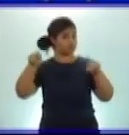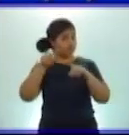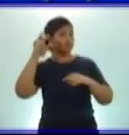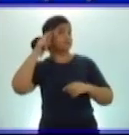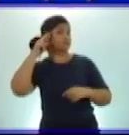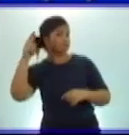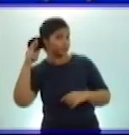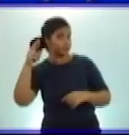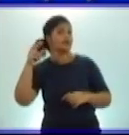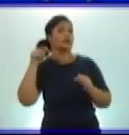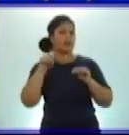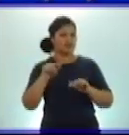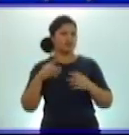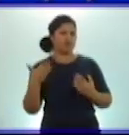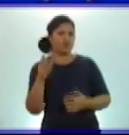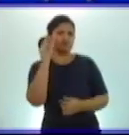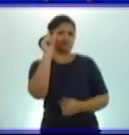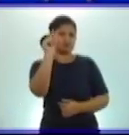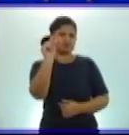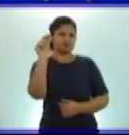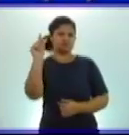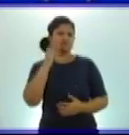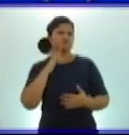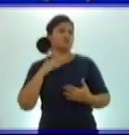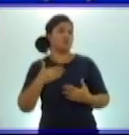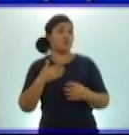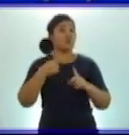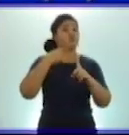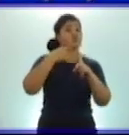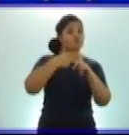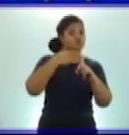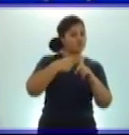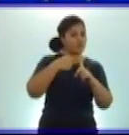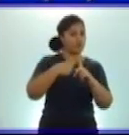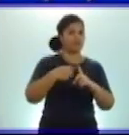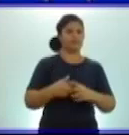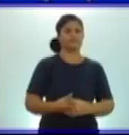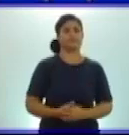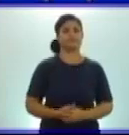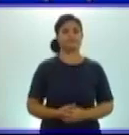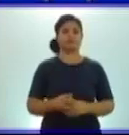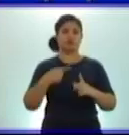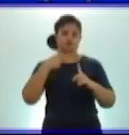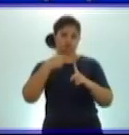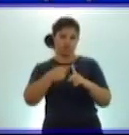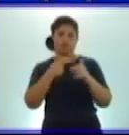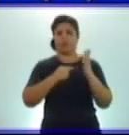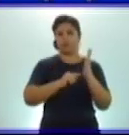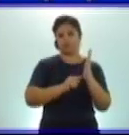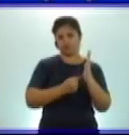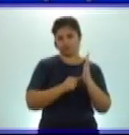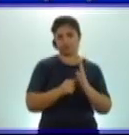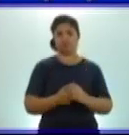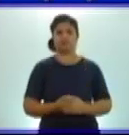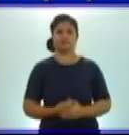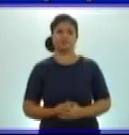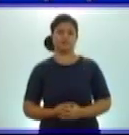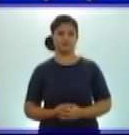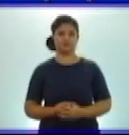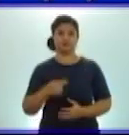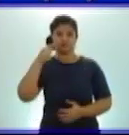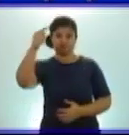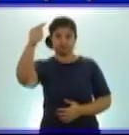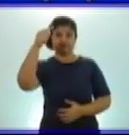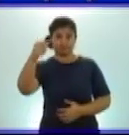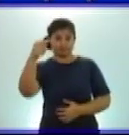Estamos descomponiendo como suma de productos. Y veamos el tercer caso o la tercera posibilidad